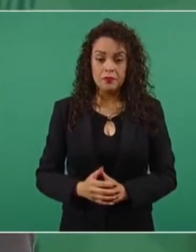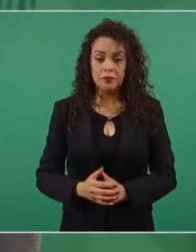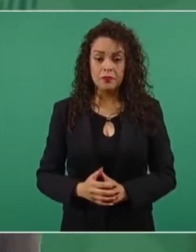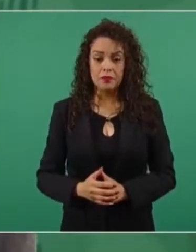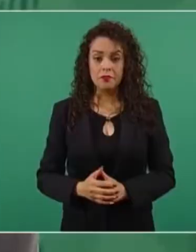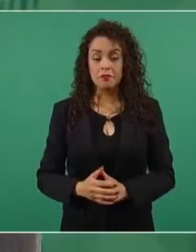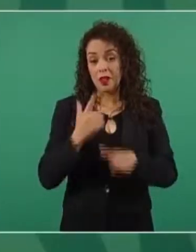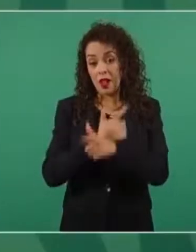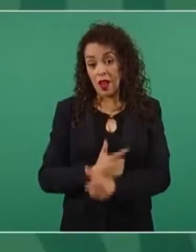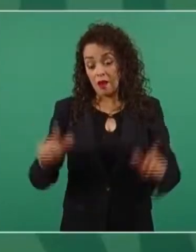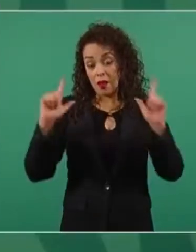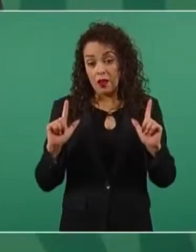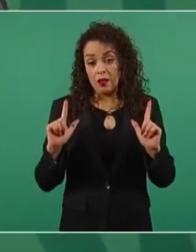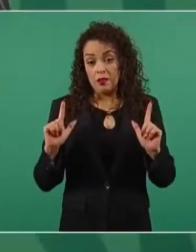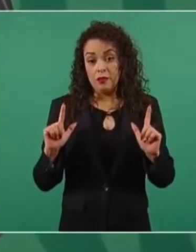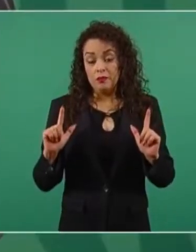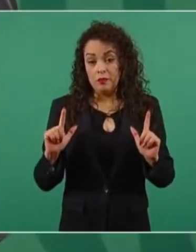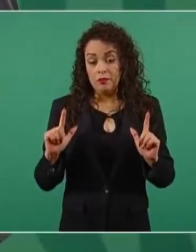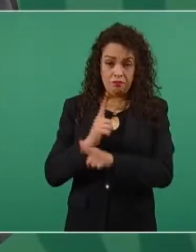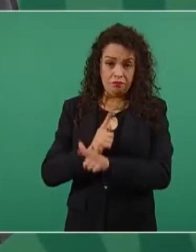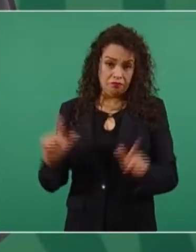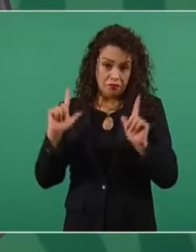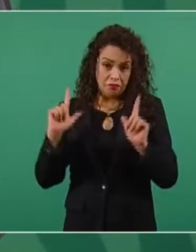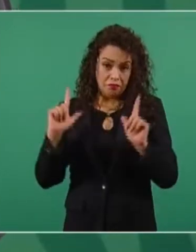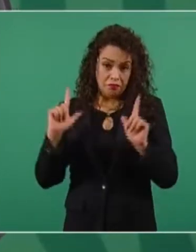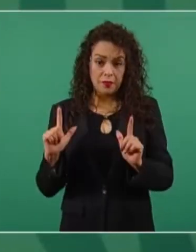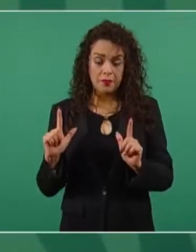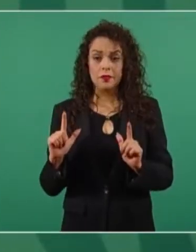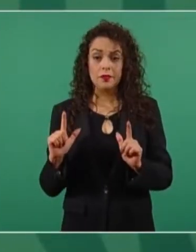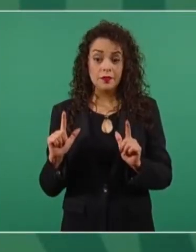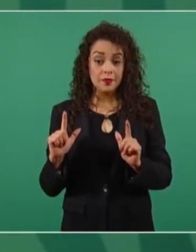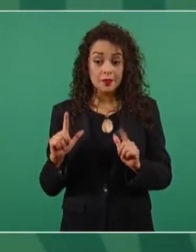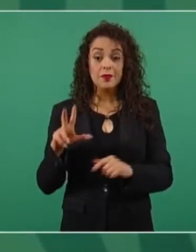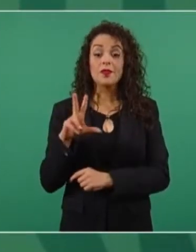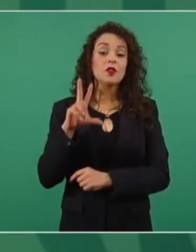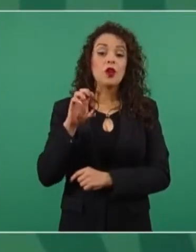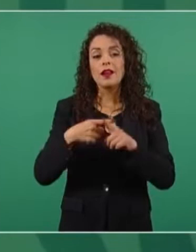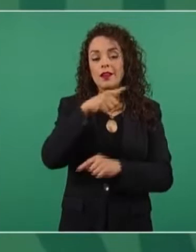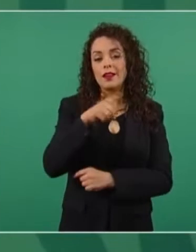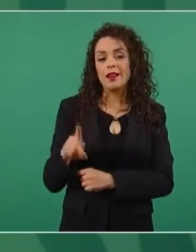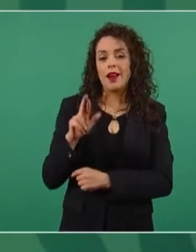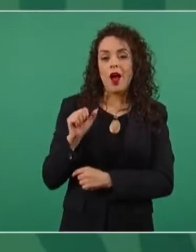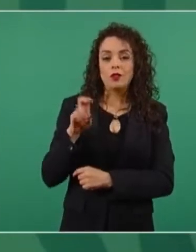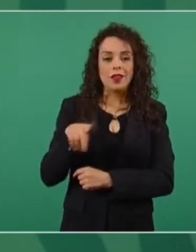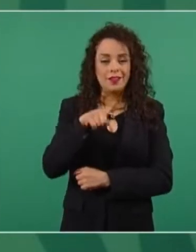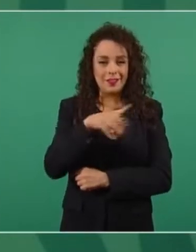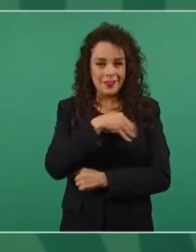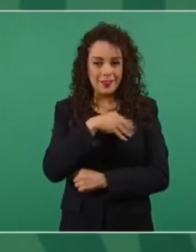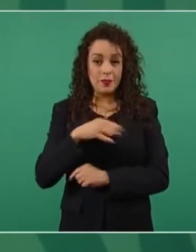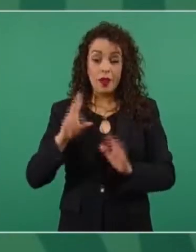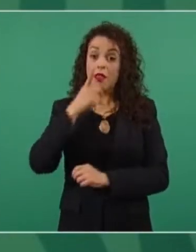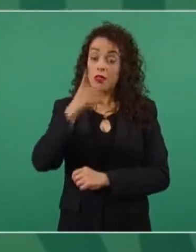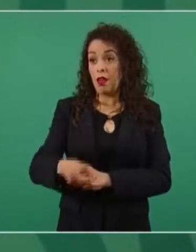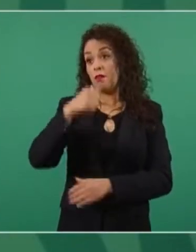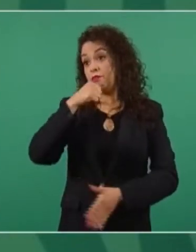Hay libertad. No es como quisiera Krause, hijo, poder decir. Hay